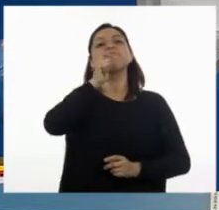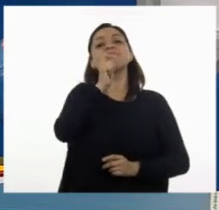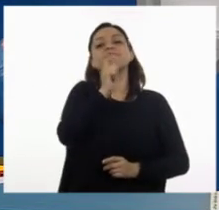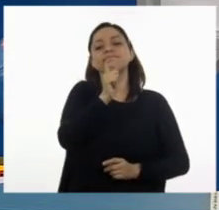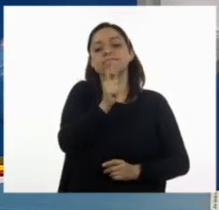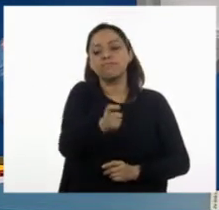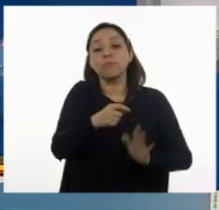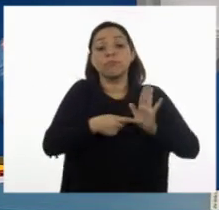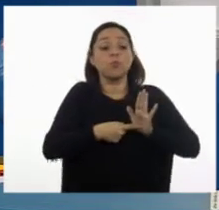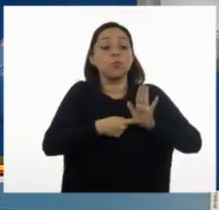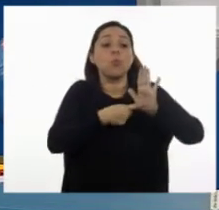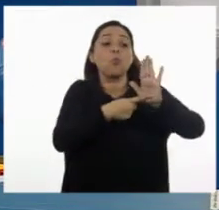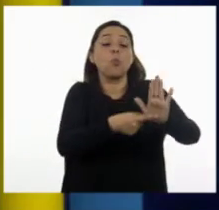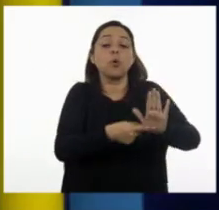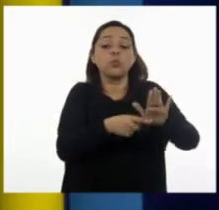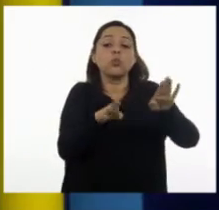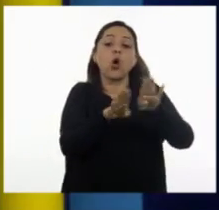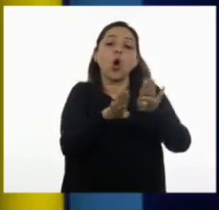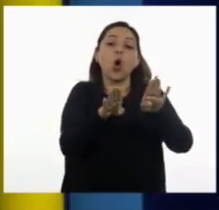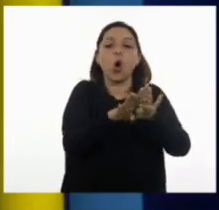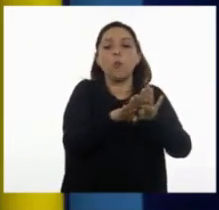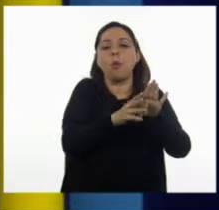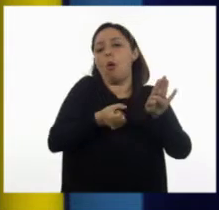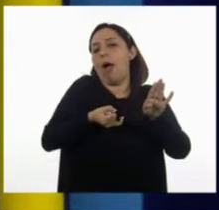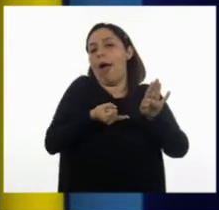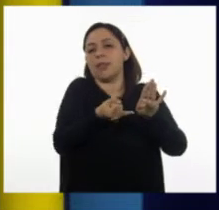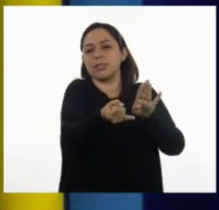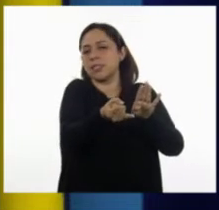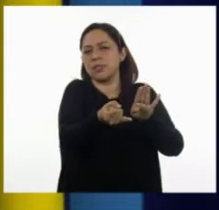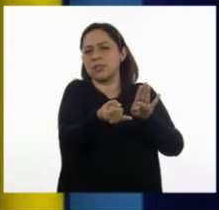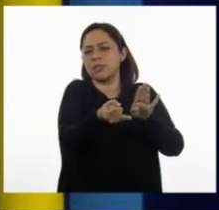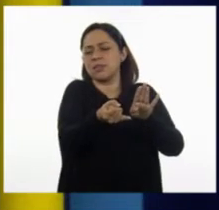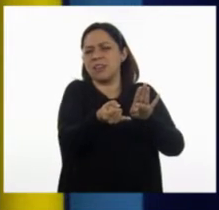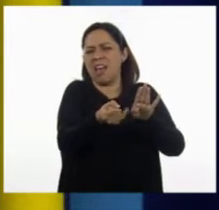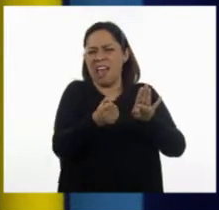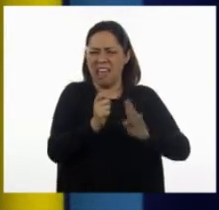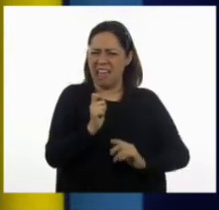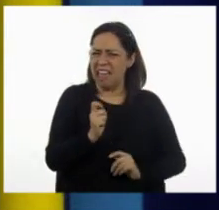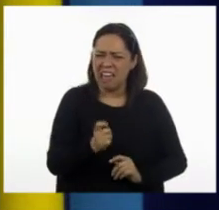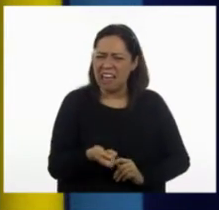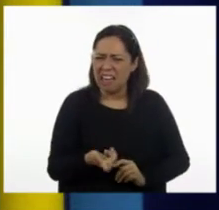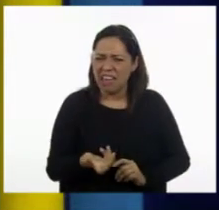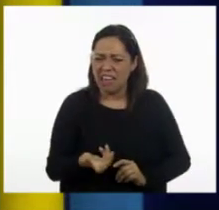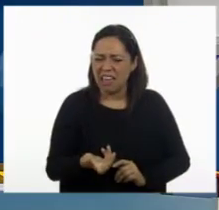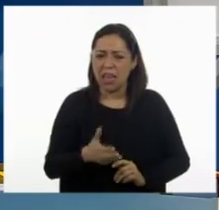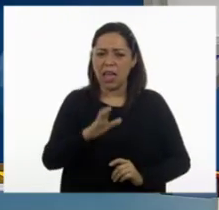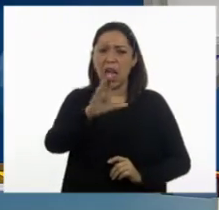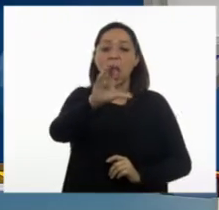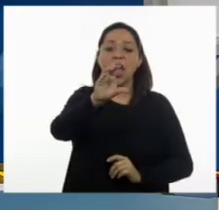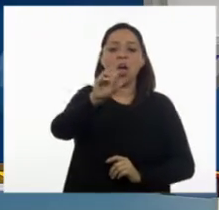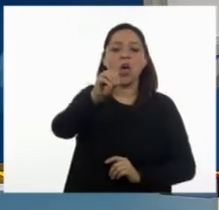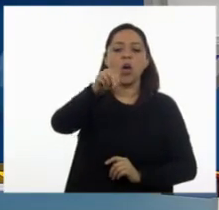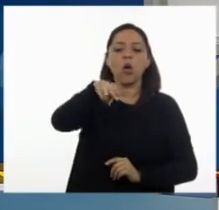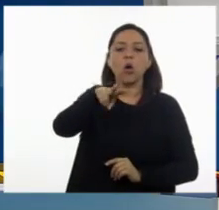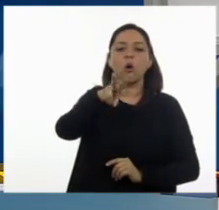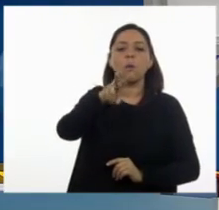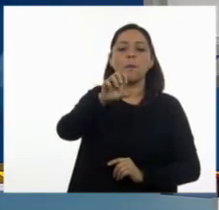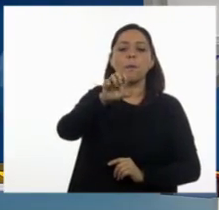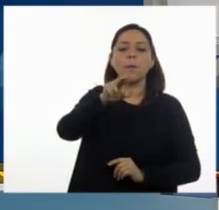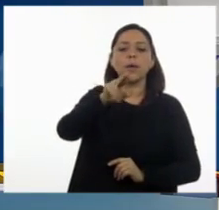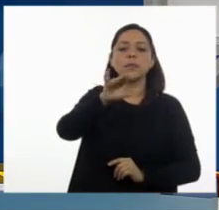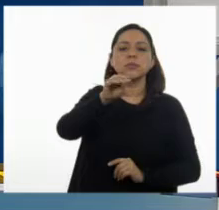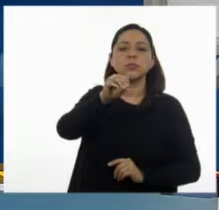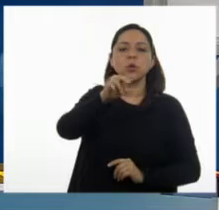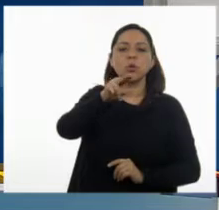que son convencionales. ¿Qué son? ¿Qué? ¿Qué significa eso? Pues que las personas nos